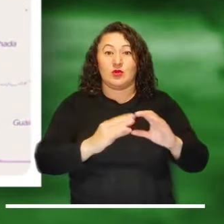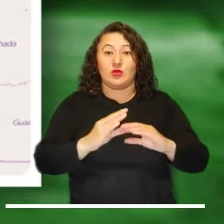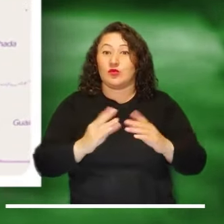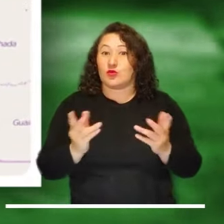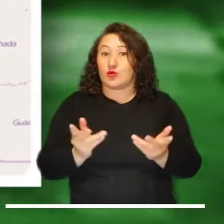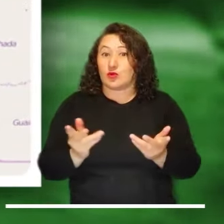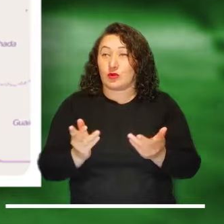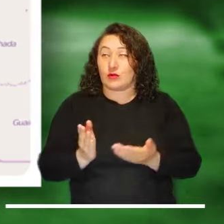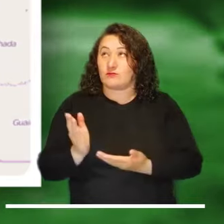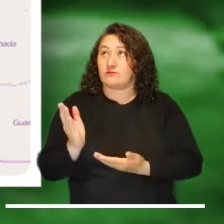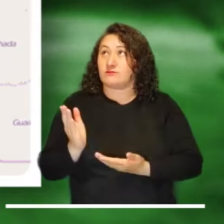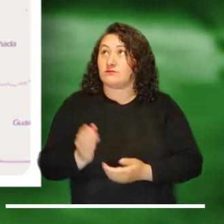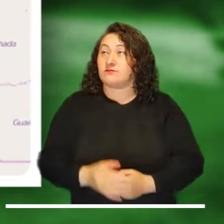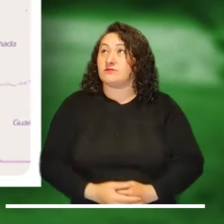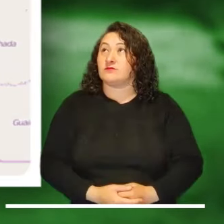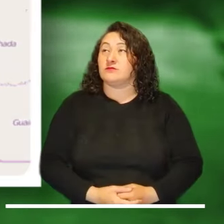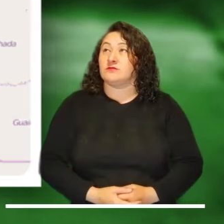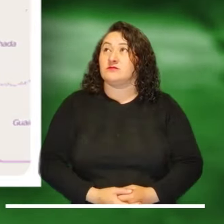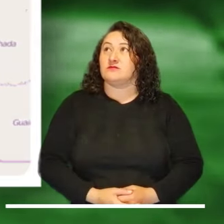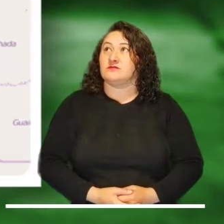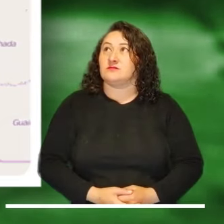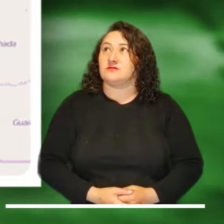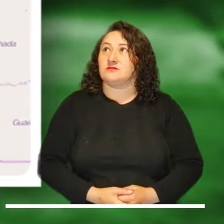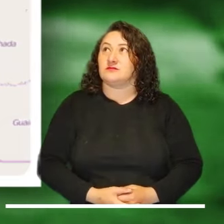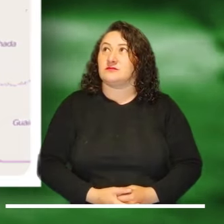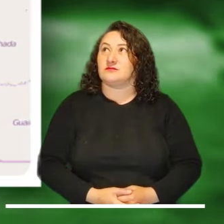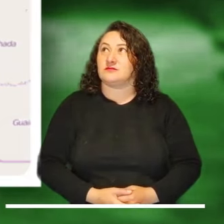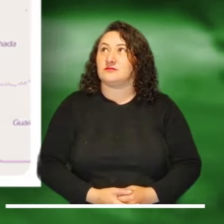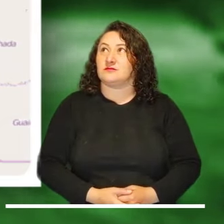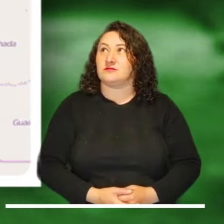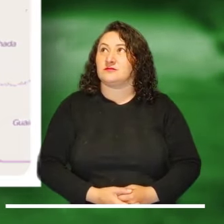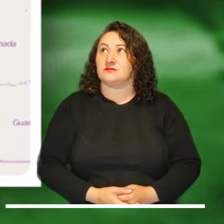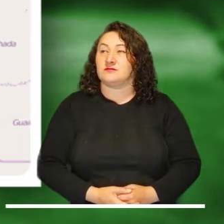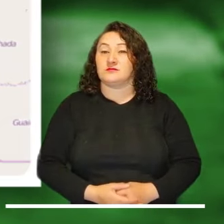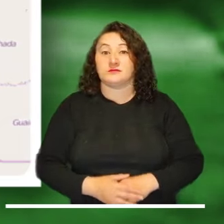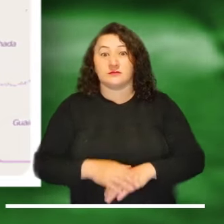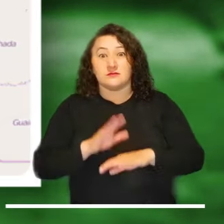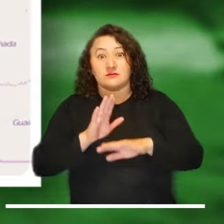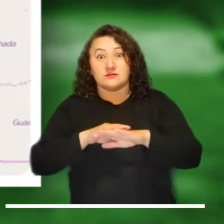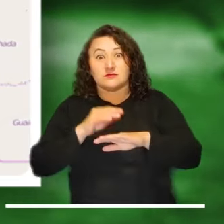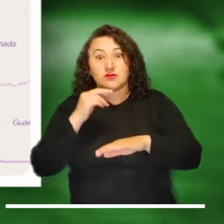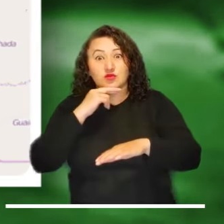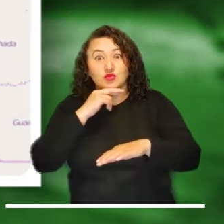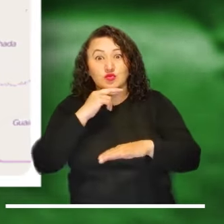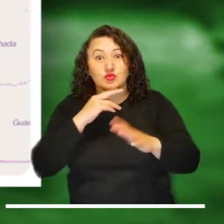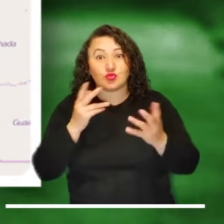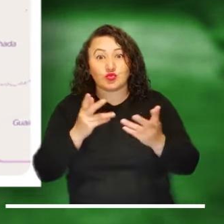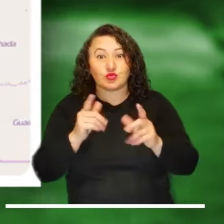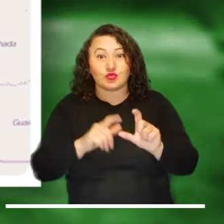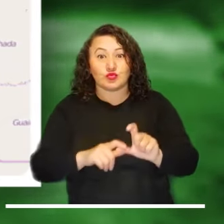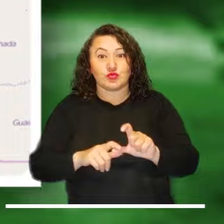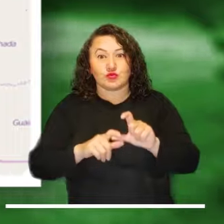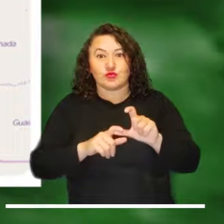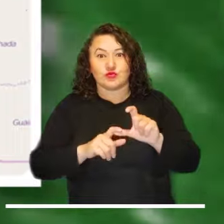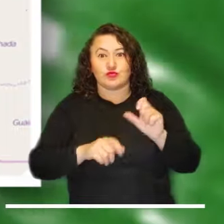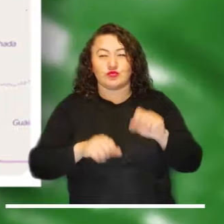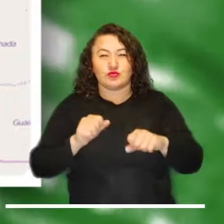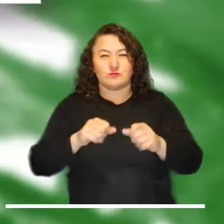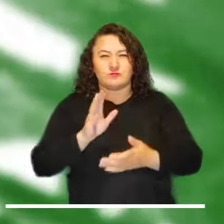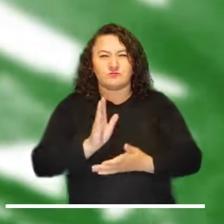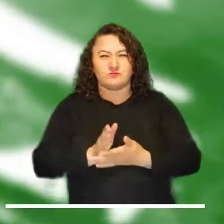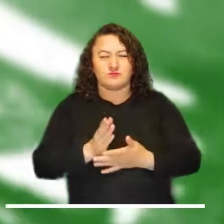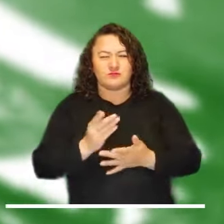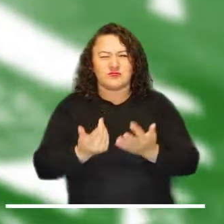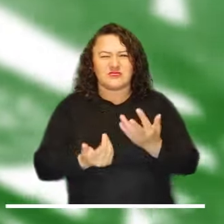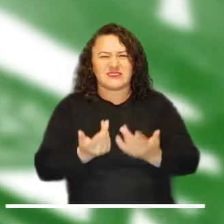altos del río Cauca a la altura del municipio de Caucasia en el departamento de Antioquia. Se mantiene la alerta